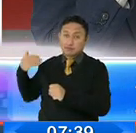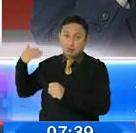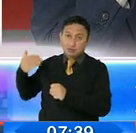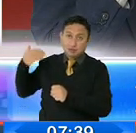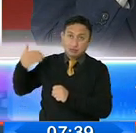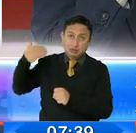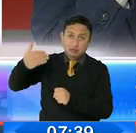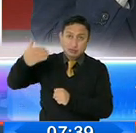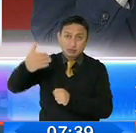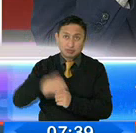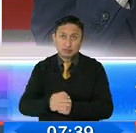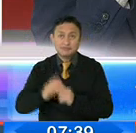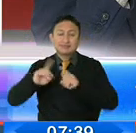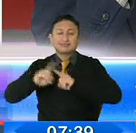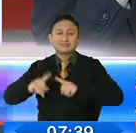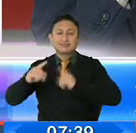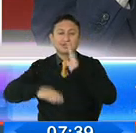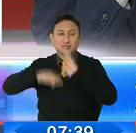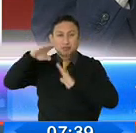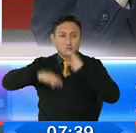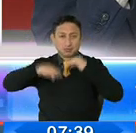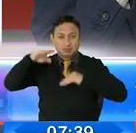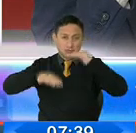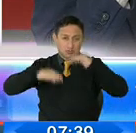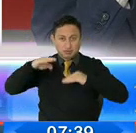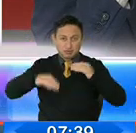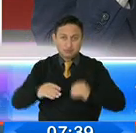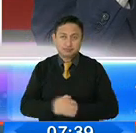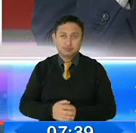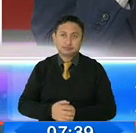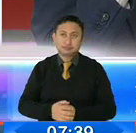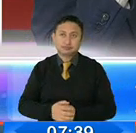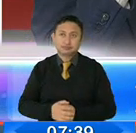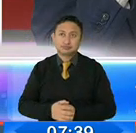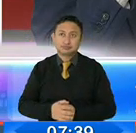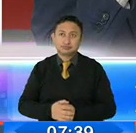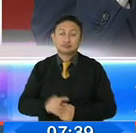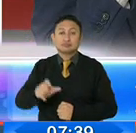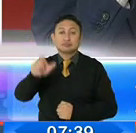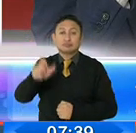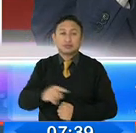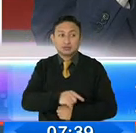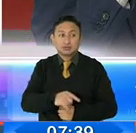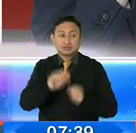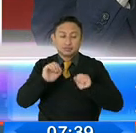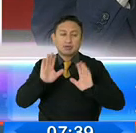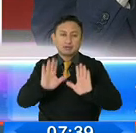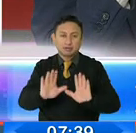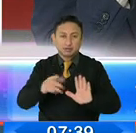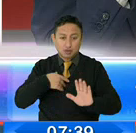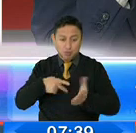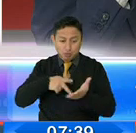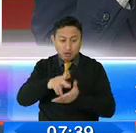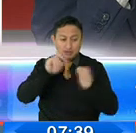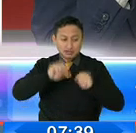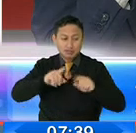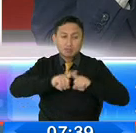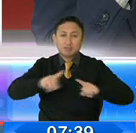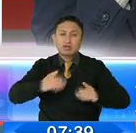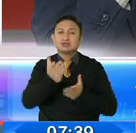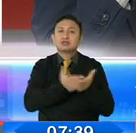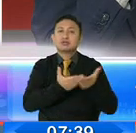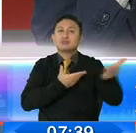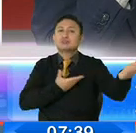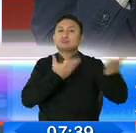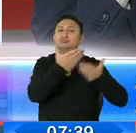incrementos de diferentes sectores de la transportación, la gente lo que espera es una contraprestación, una contraprestación que